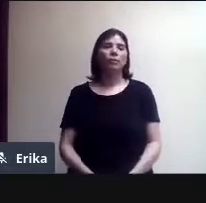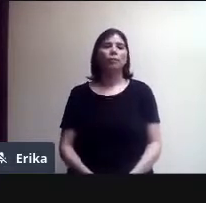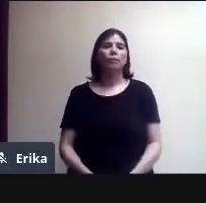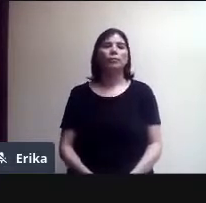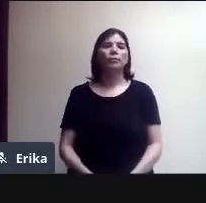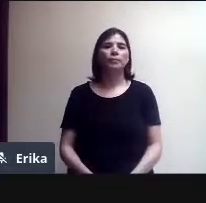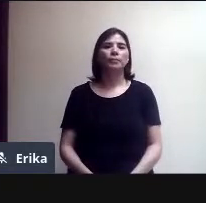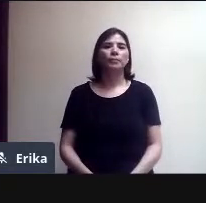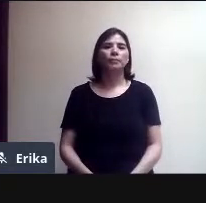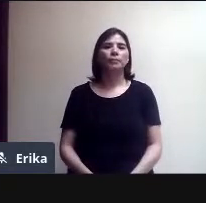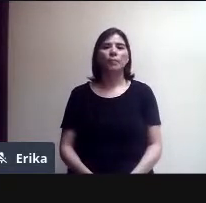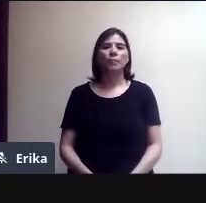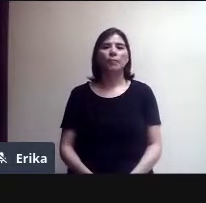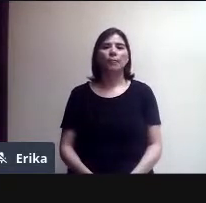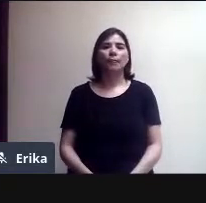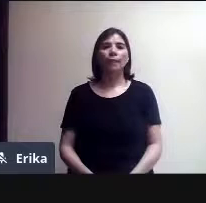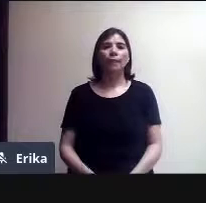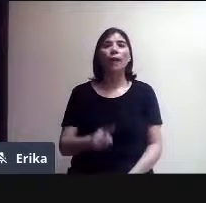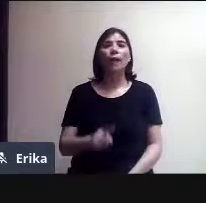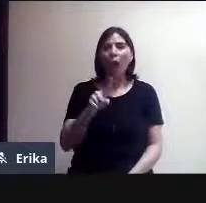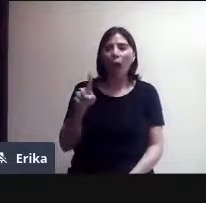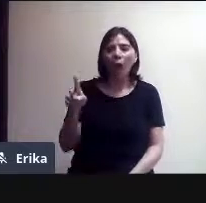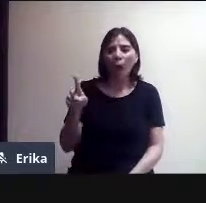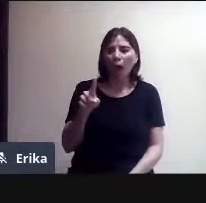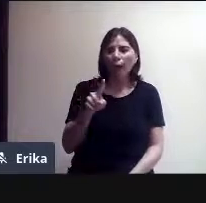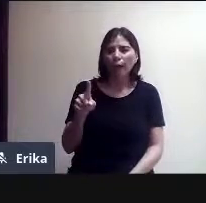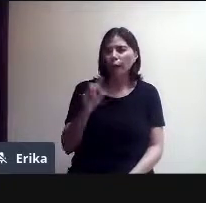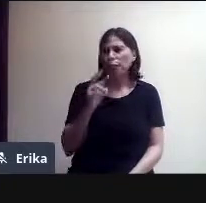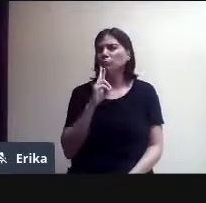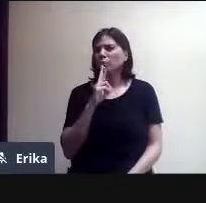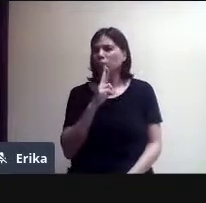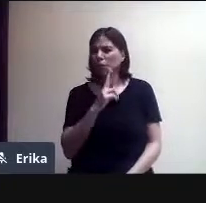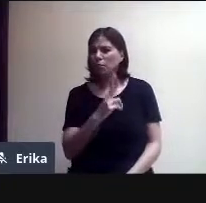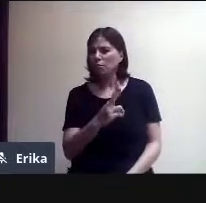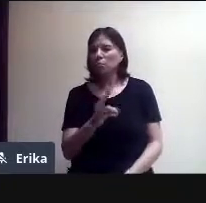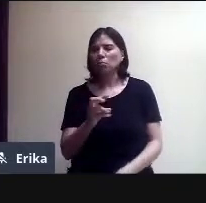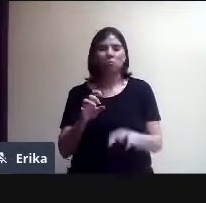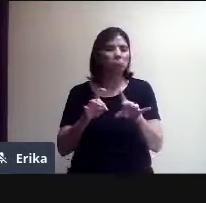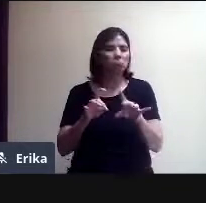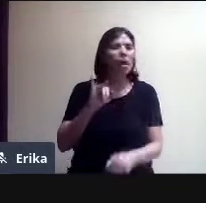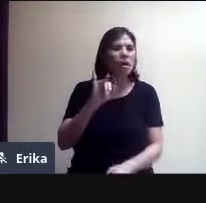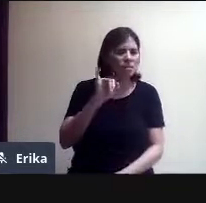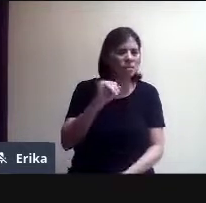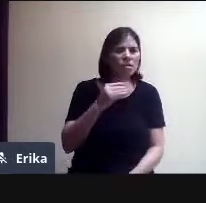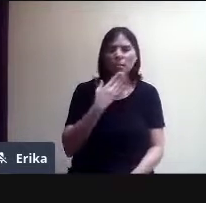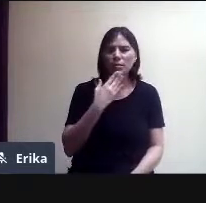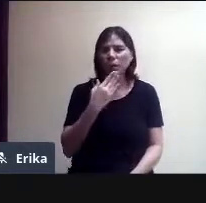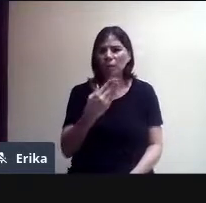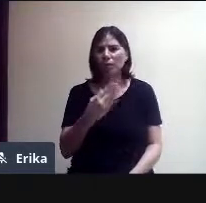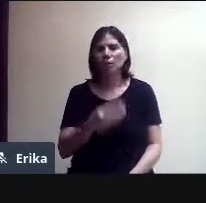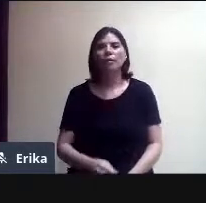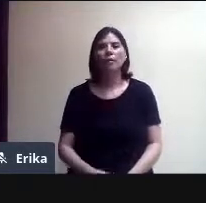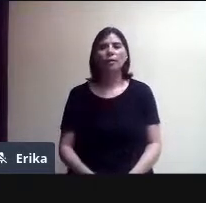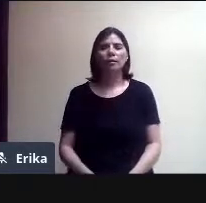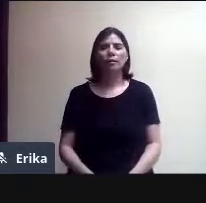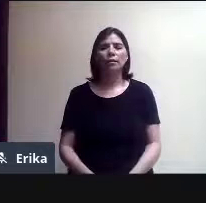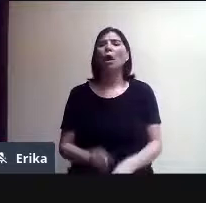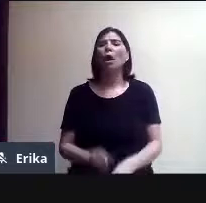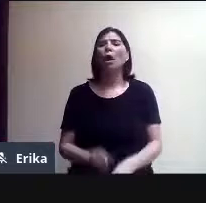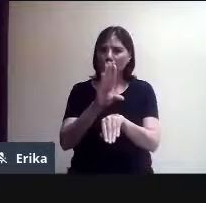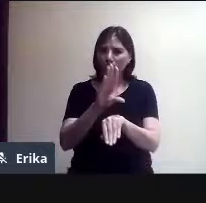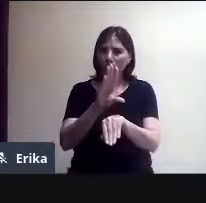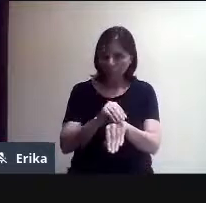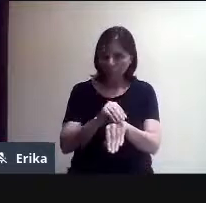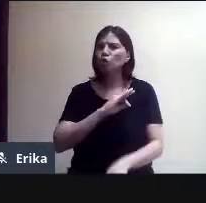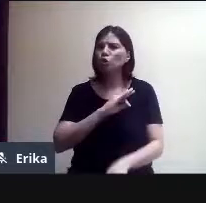ellos me pueden contestar vía chat. Ok, sí, perfecto. Tenemos el consentimiento. Entonces, yo